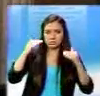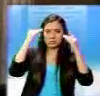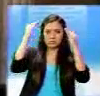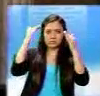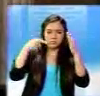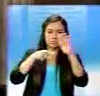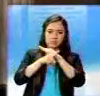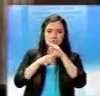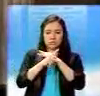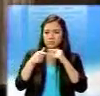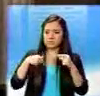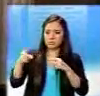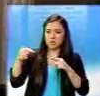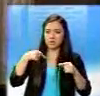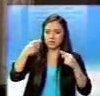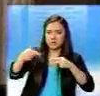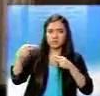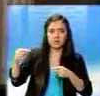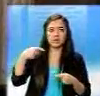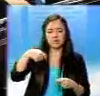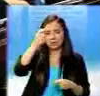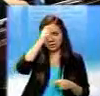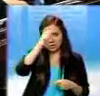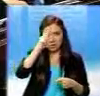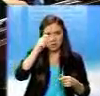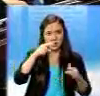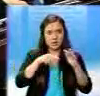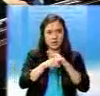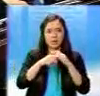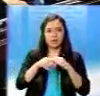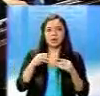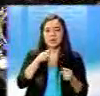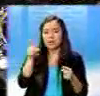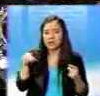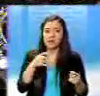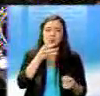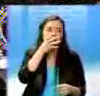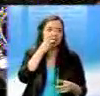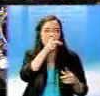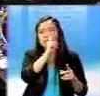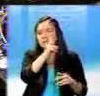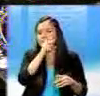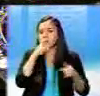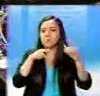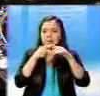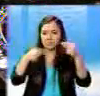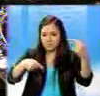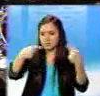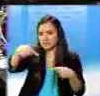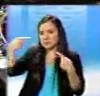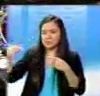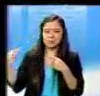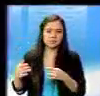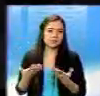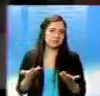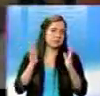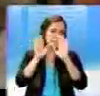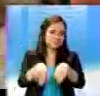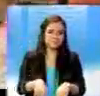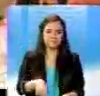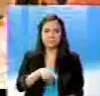cerebrito, me lo cubra un sombrerito. Al final nadie la aprobó. Y los abusos de poder continúan en el Estado.